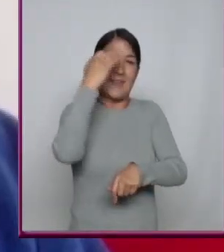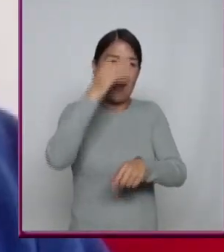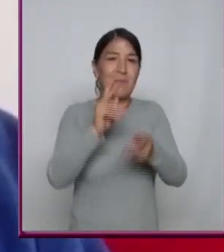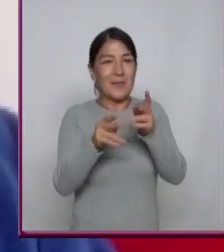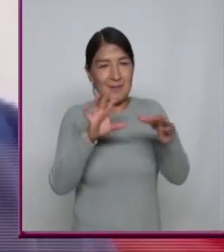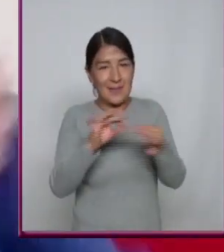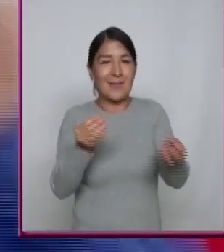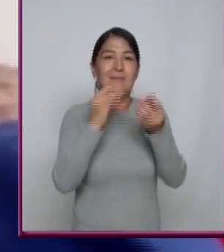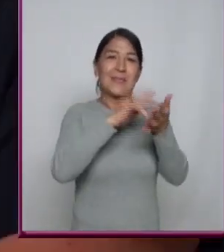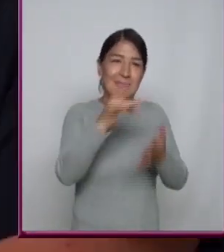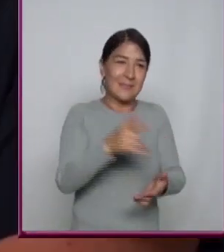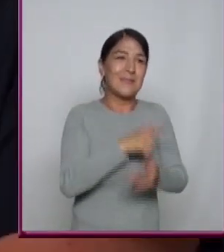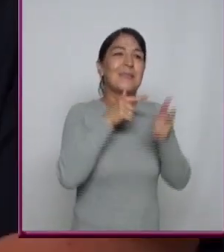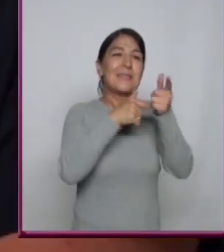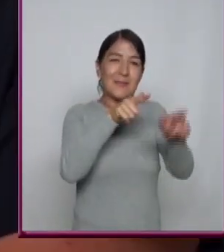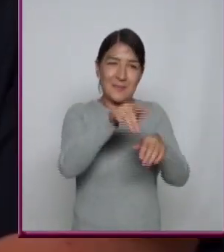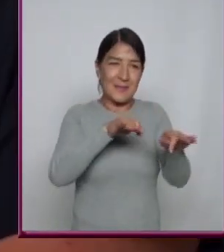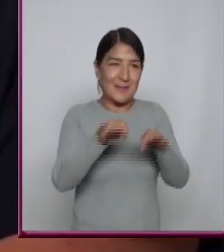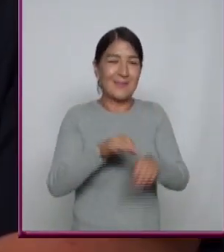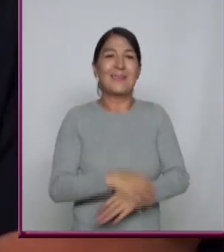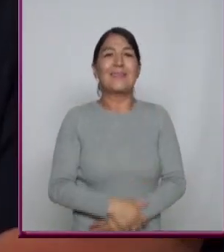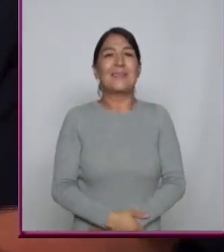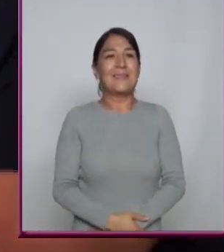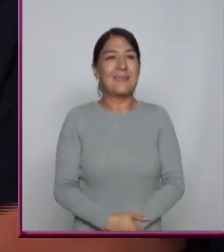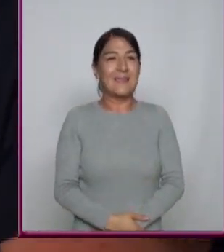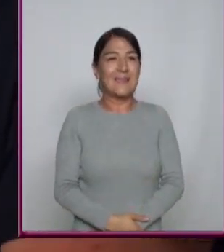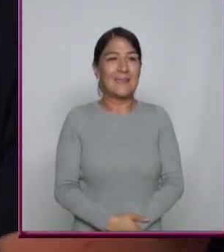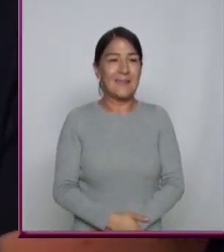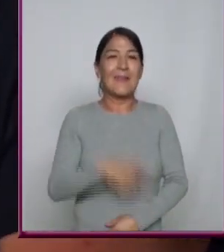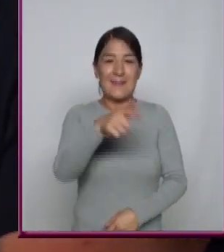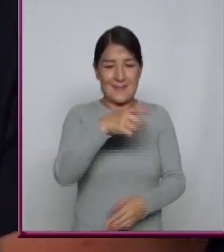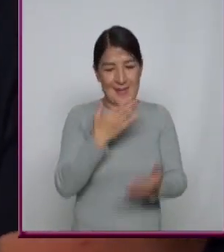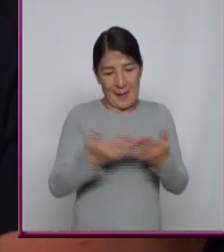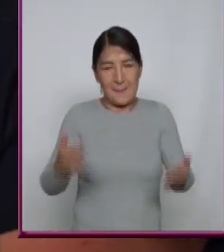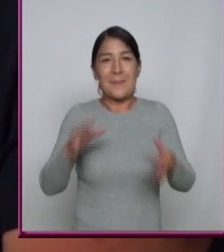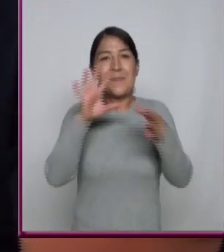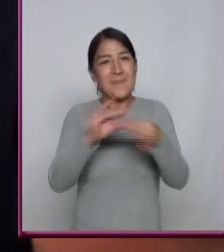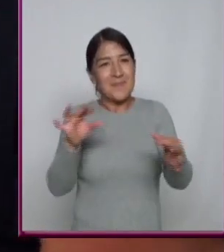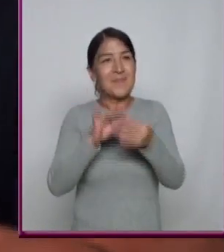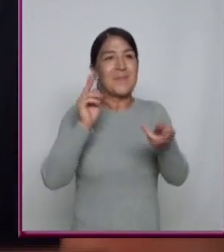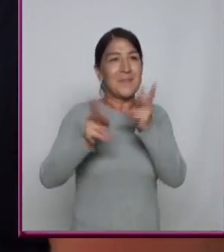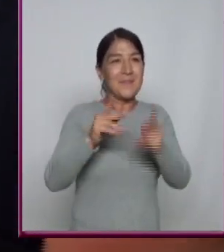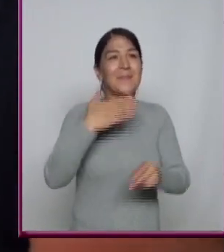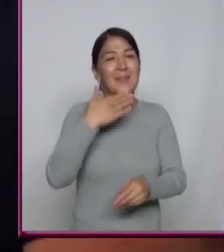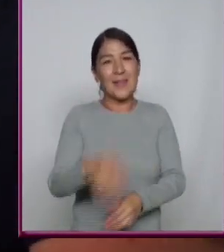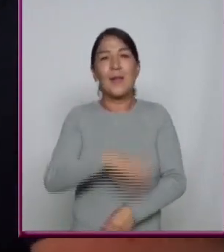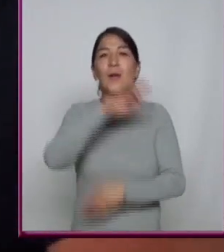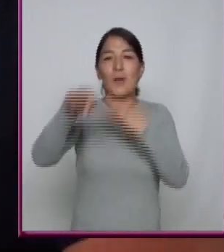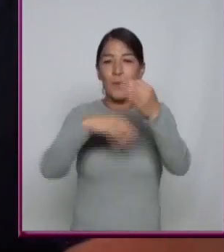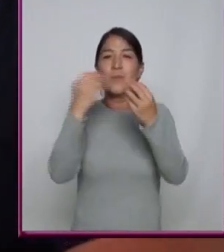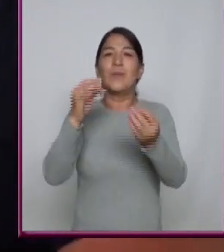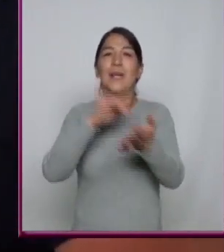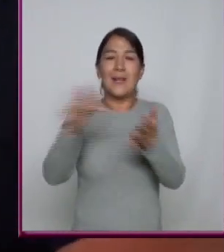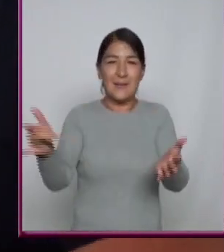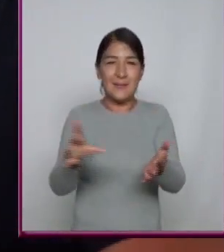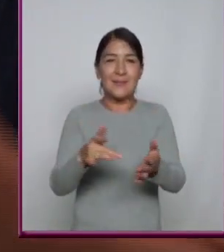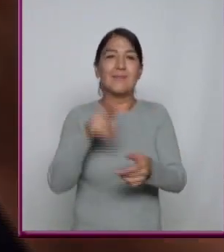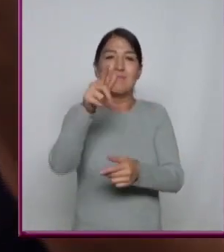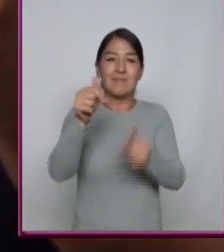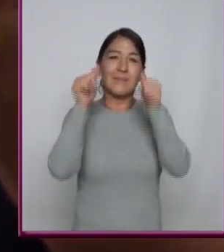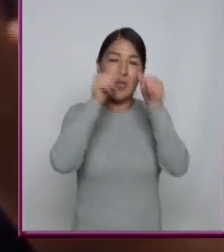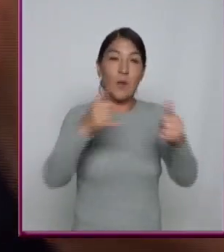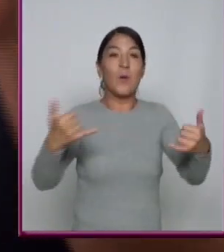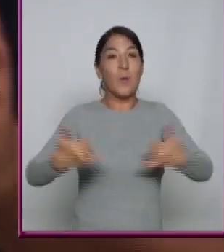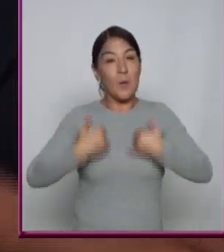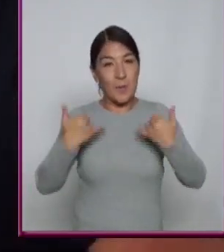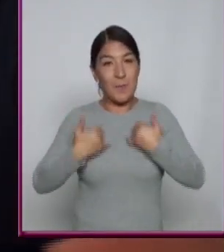Y me imagino Que nuestros clientes Que nos están viendo También Por esta agradable Conversación Y muchas gracias A todos ustedes Por estar al pendiente